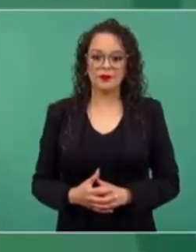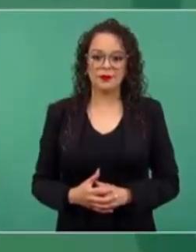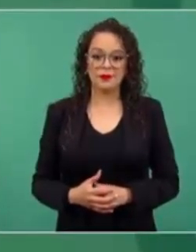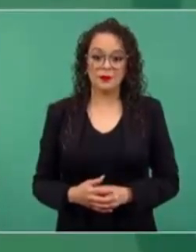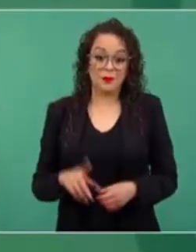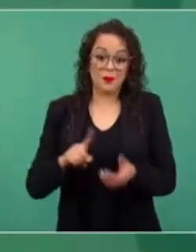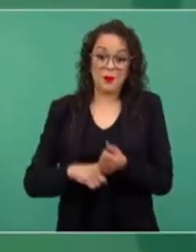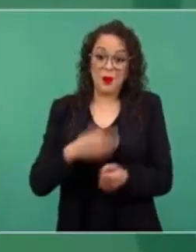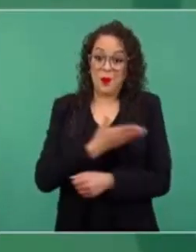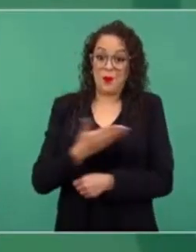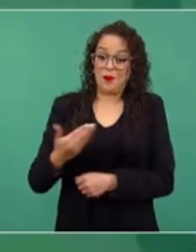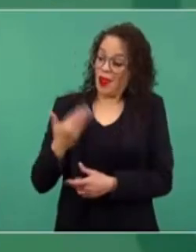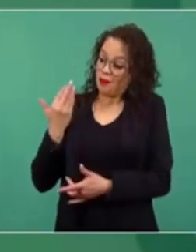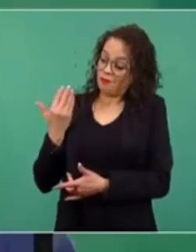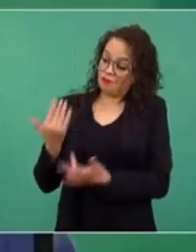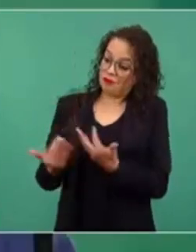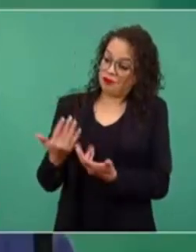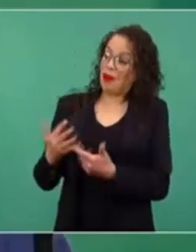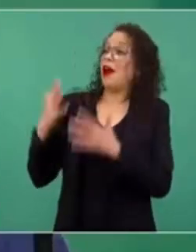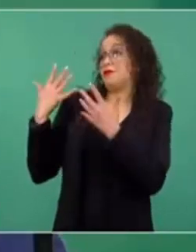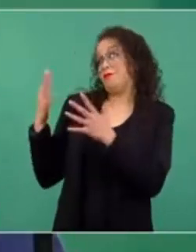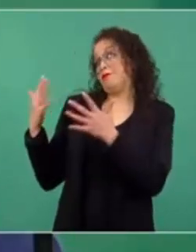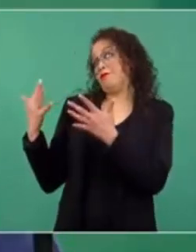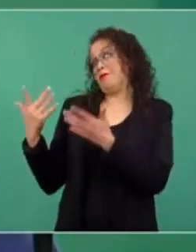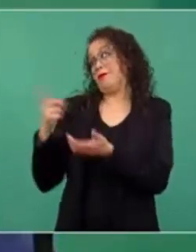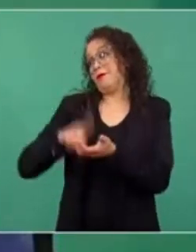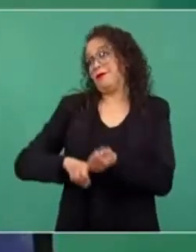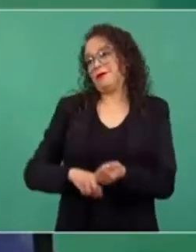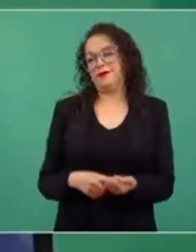presidente, para aplaudirle al presidente,